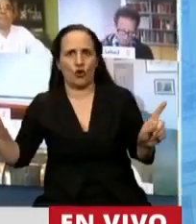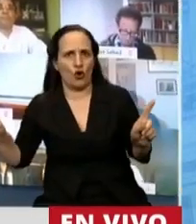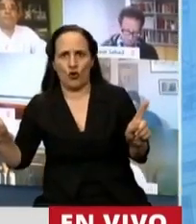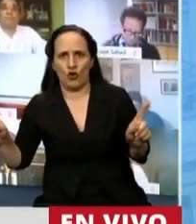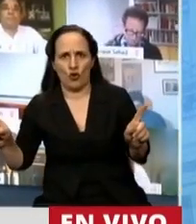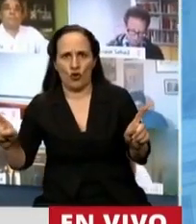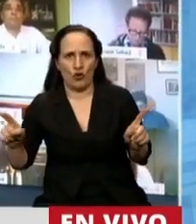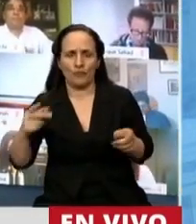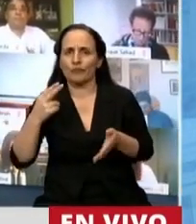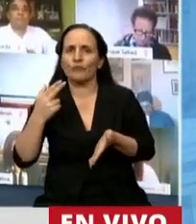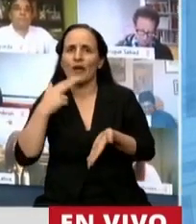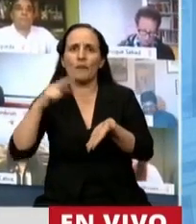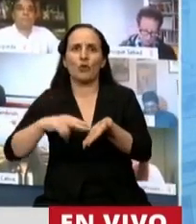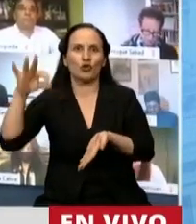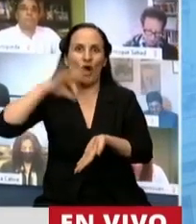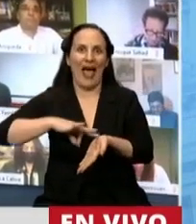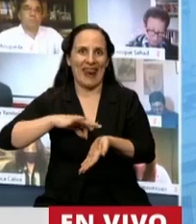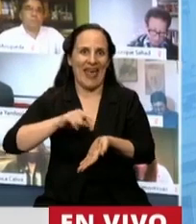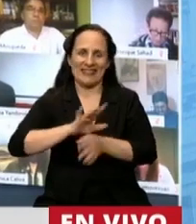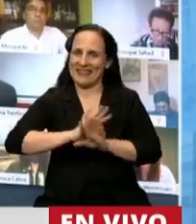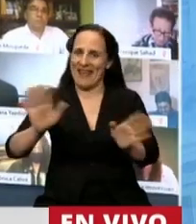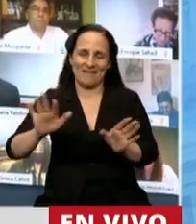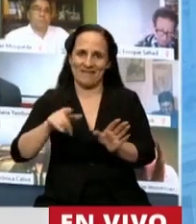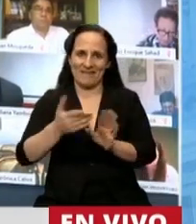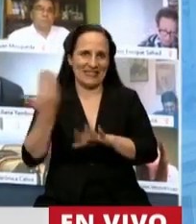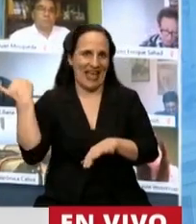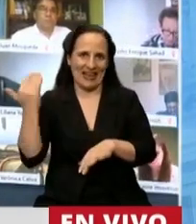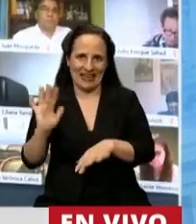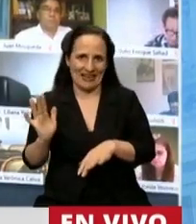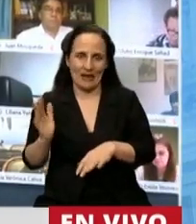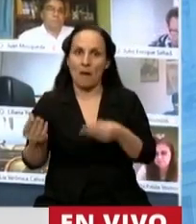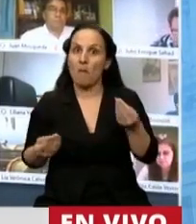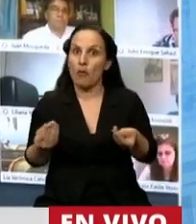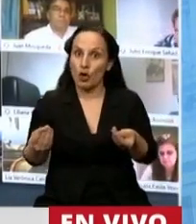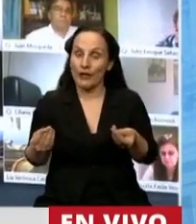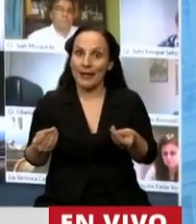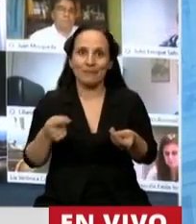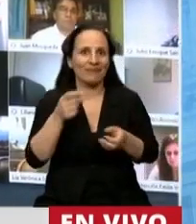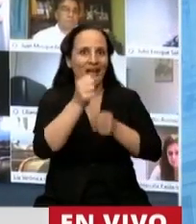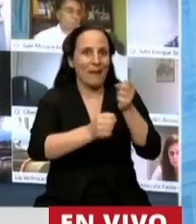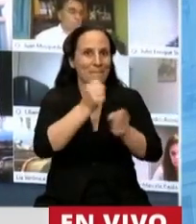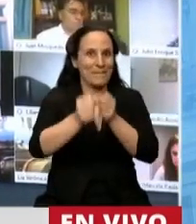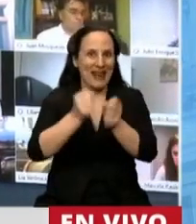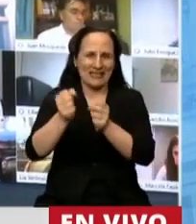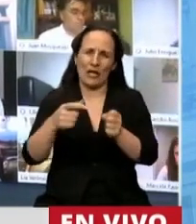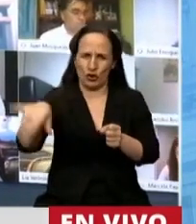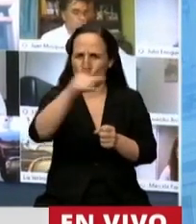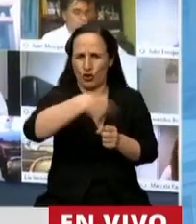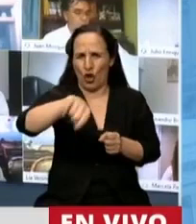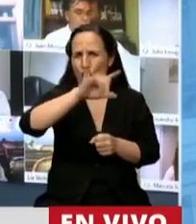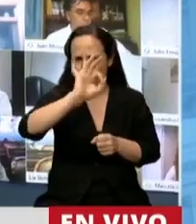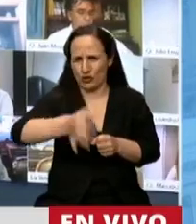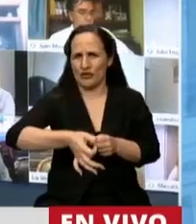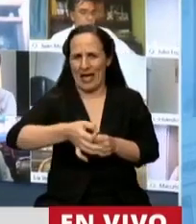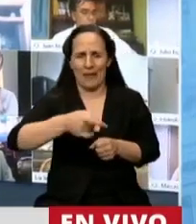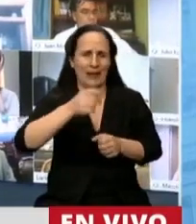al impuesto a las ganancias, que es el principal de todos, porque estas empresas, todos sabemos, la